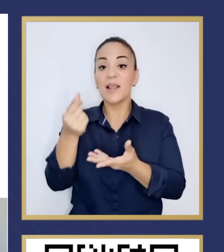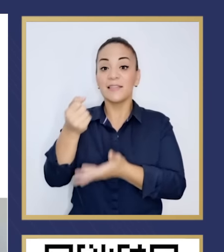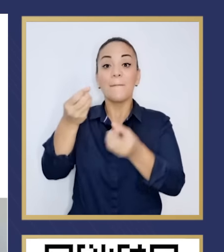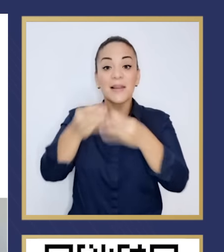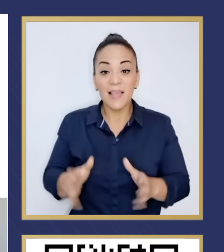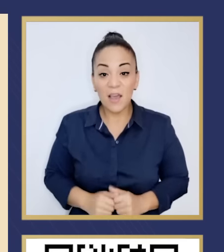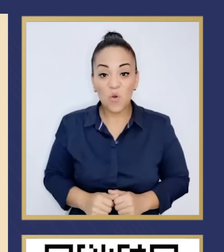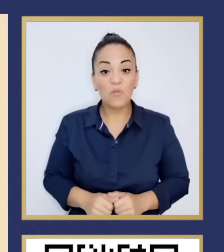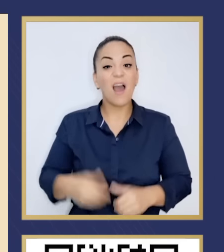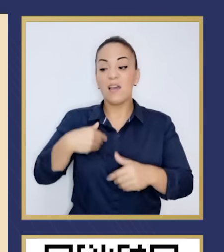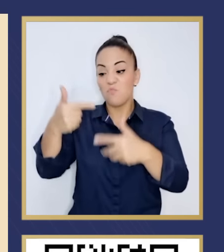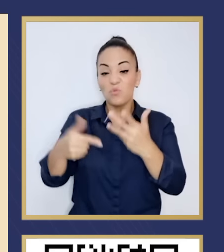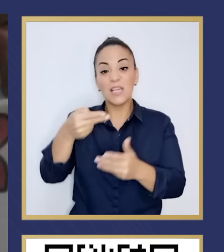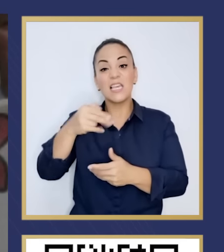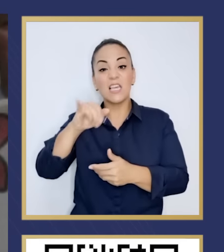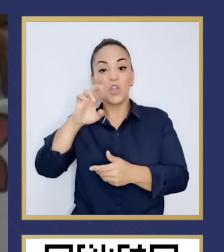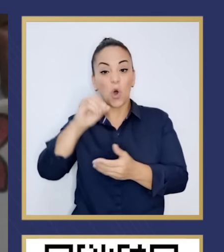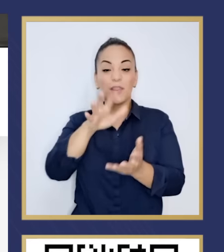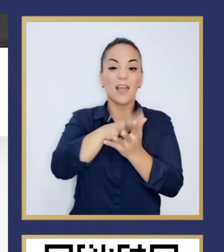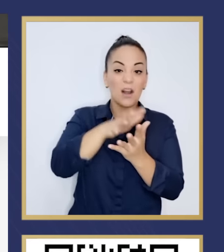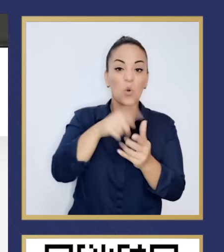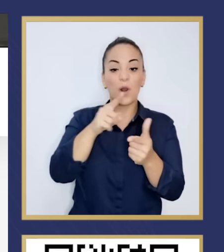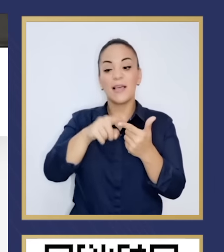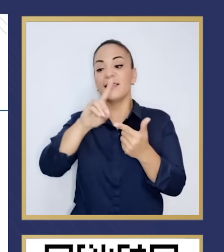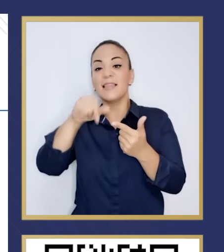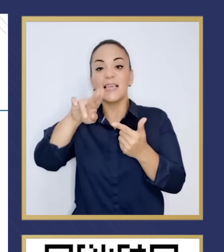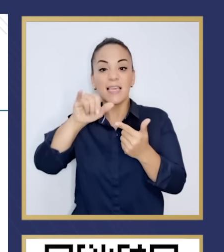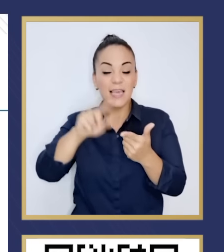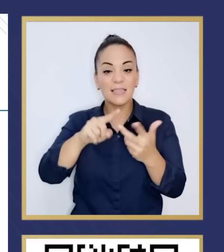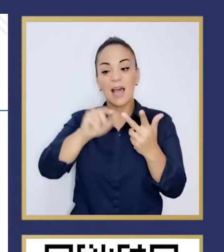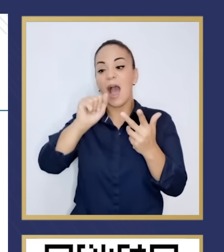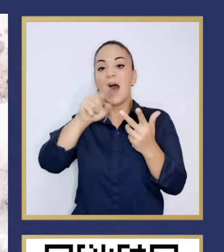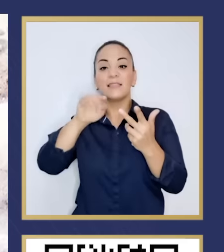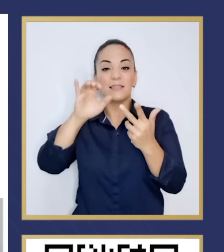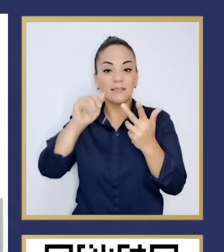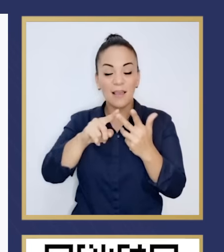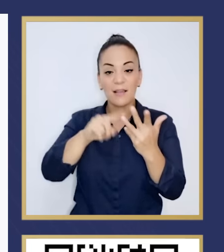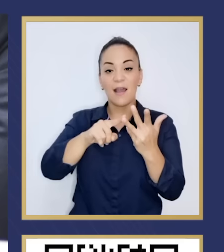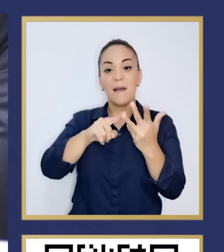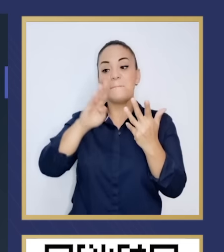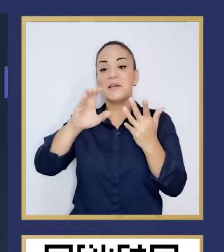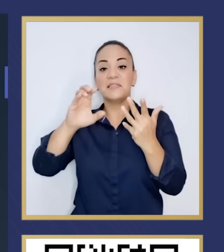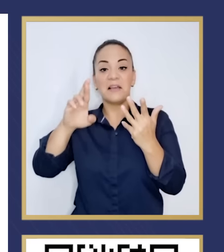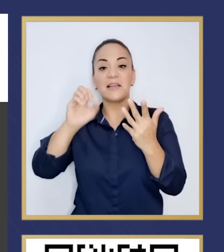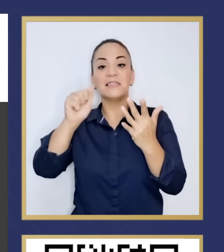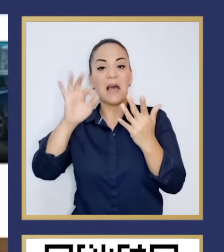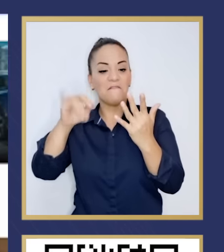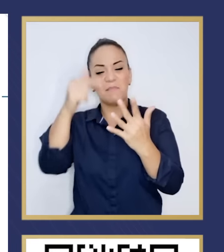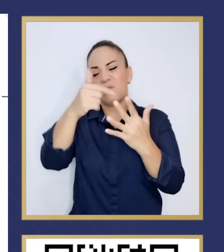podríamos seguir? Hidrotárcoles, Diquís, Azteca, BCR, Zafi y un largo etcétera,